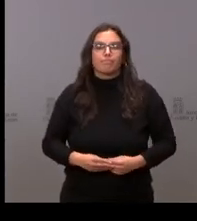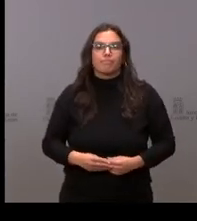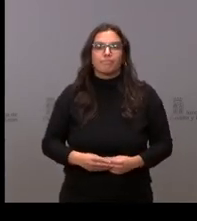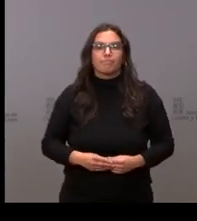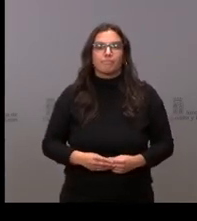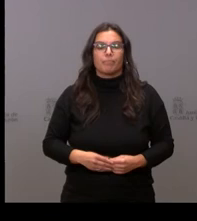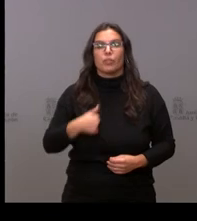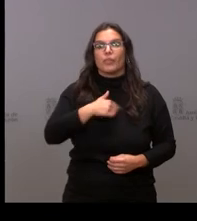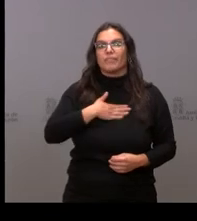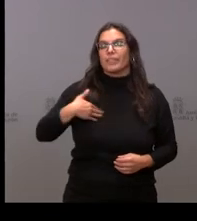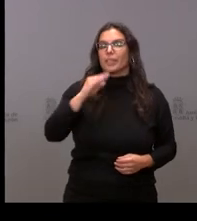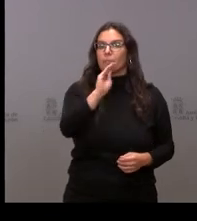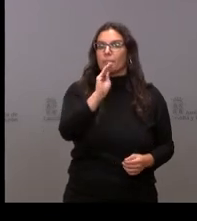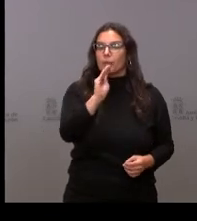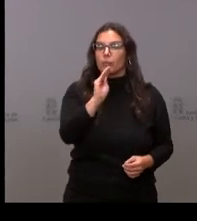Sí, yo le quería preguntar.